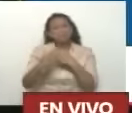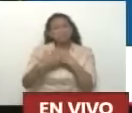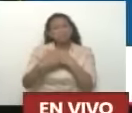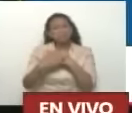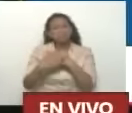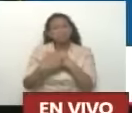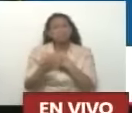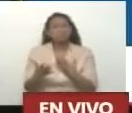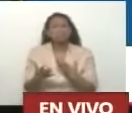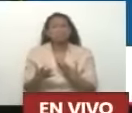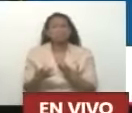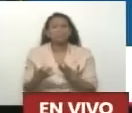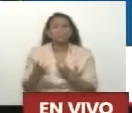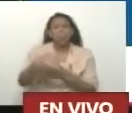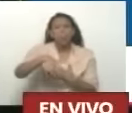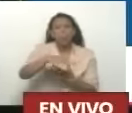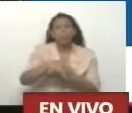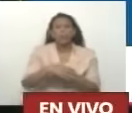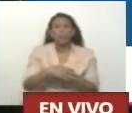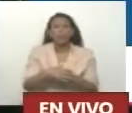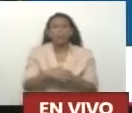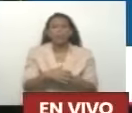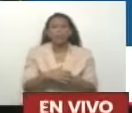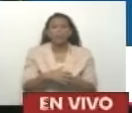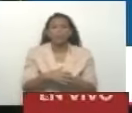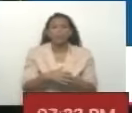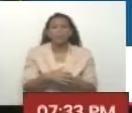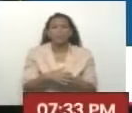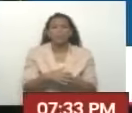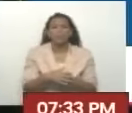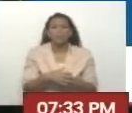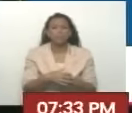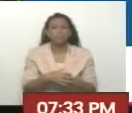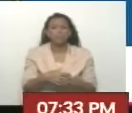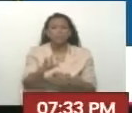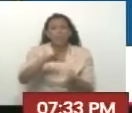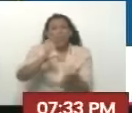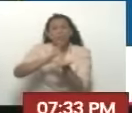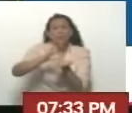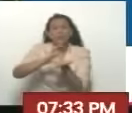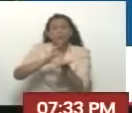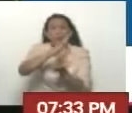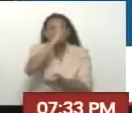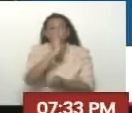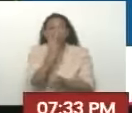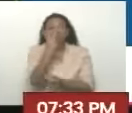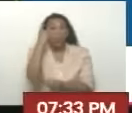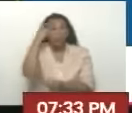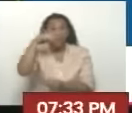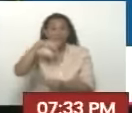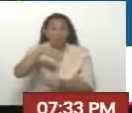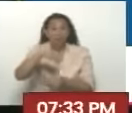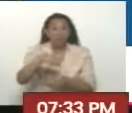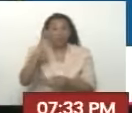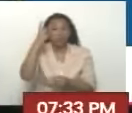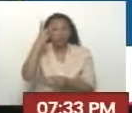En O Globo Me suena O Globo Claro Tuvieron dos días Seguidos